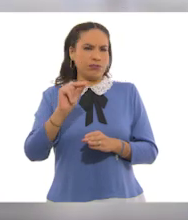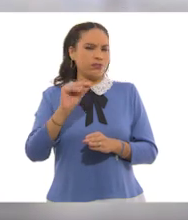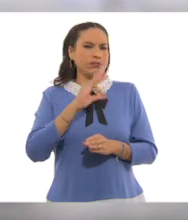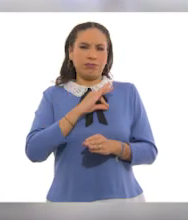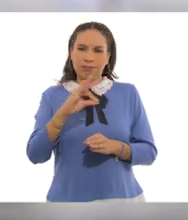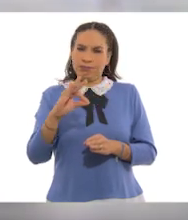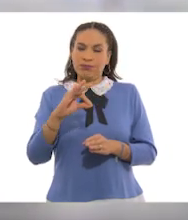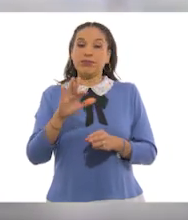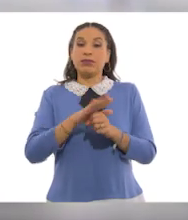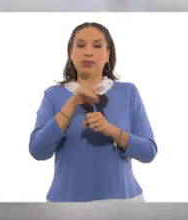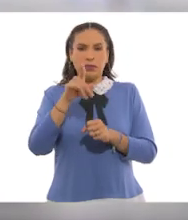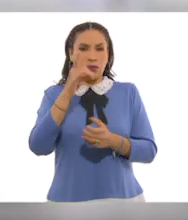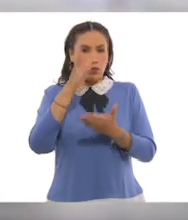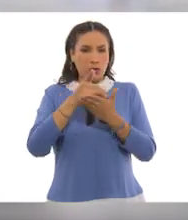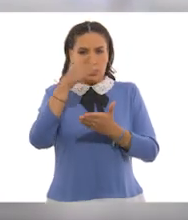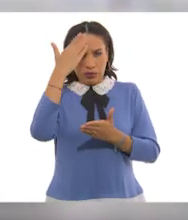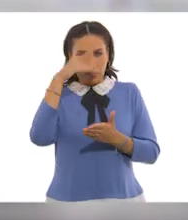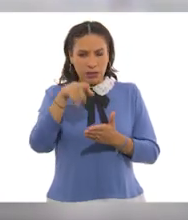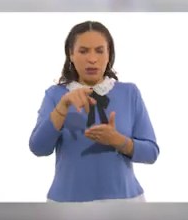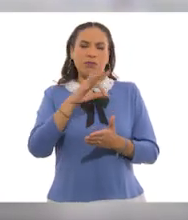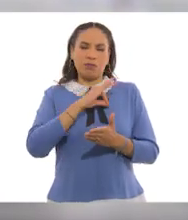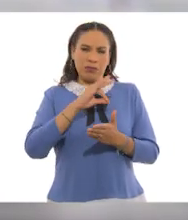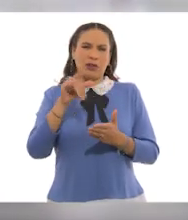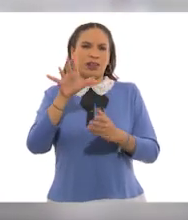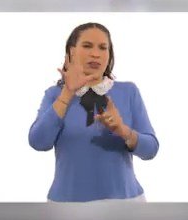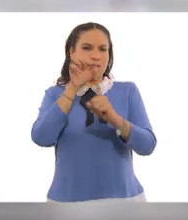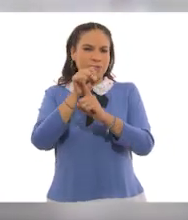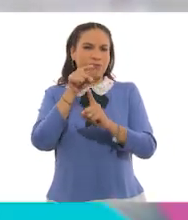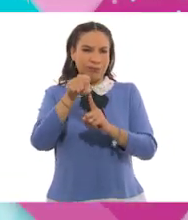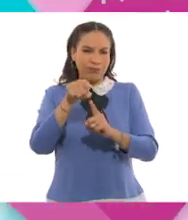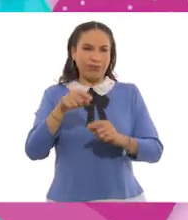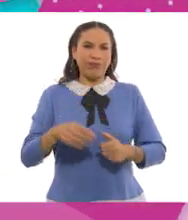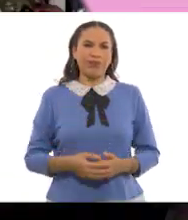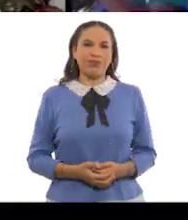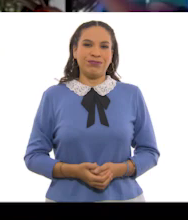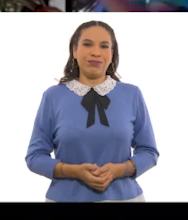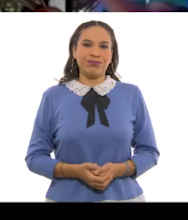no se puede, porque solamente tú sabes hasta dónde puedes llegar.